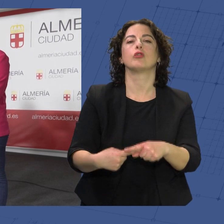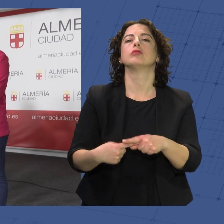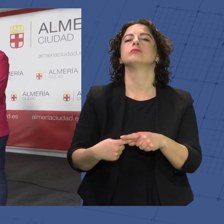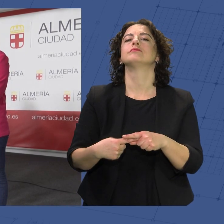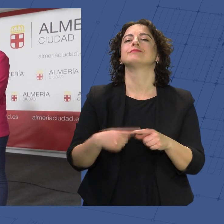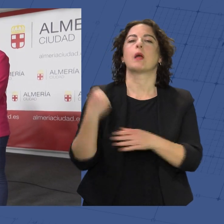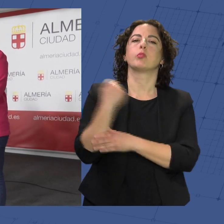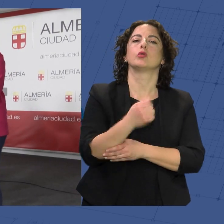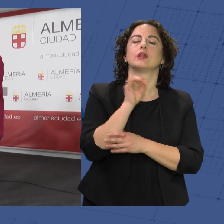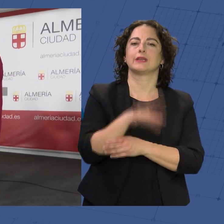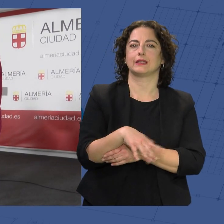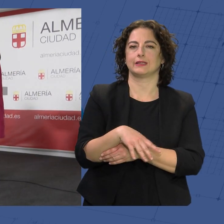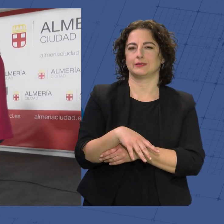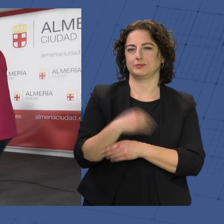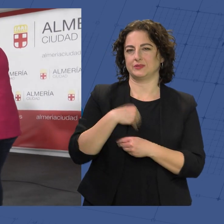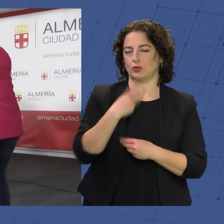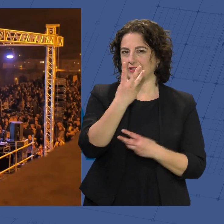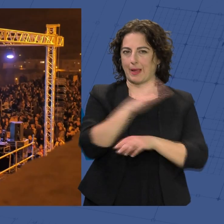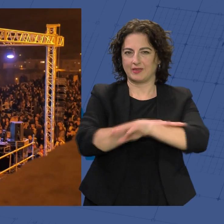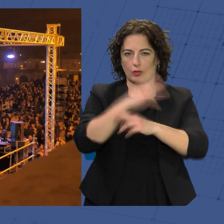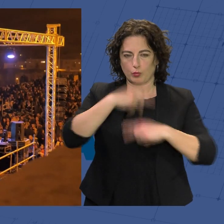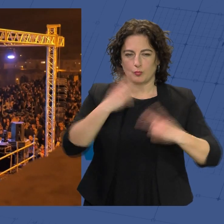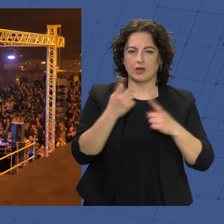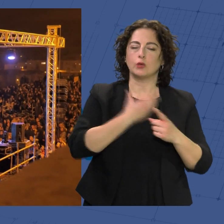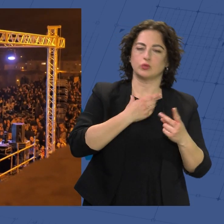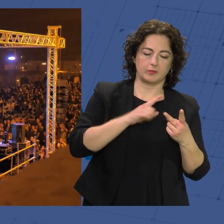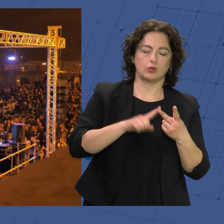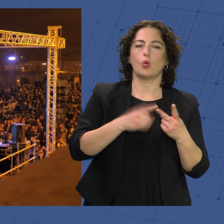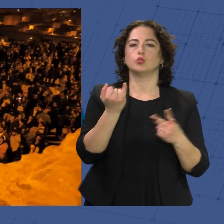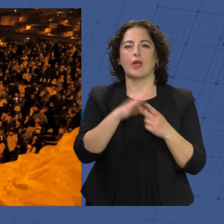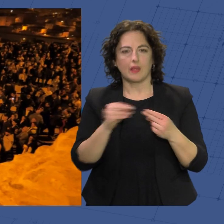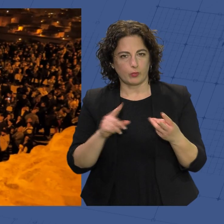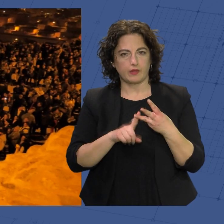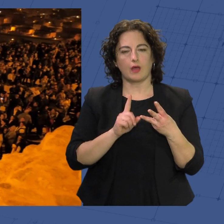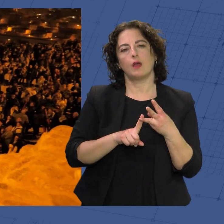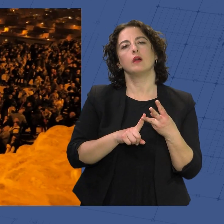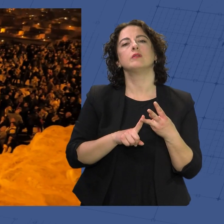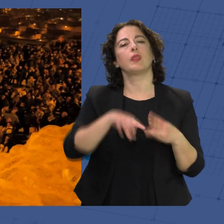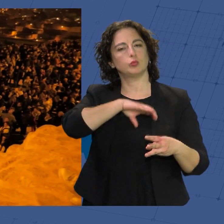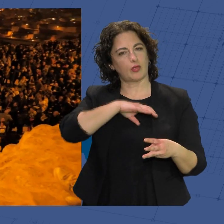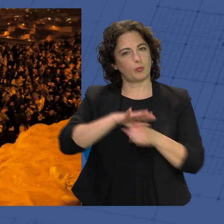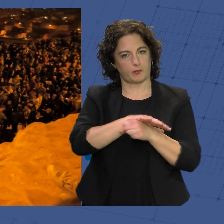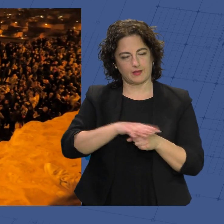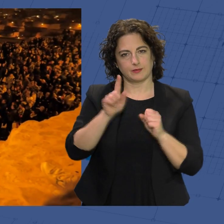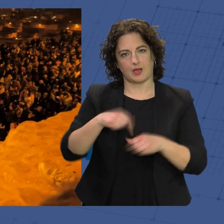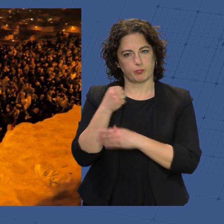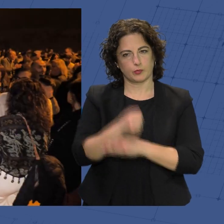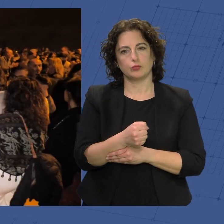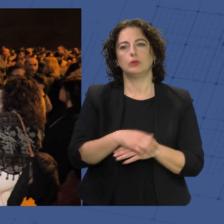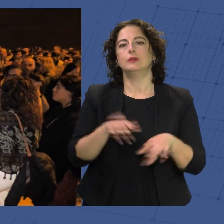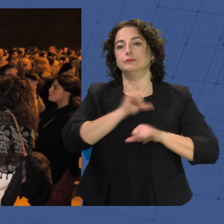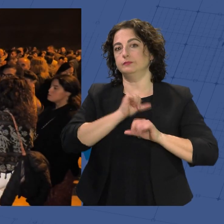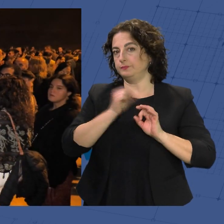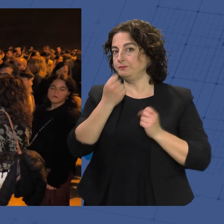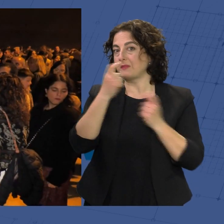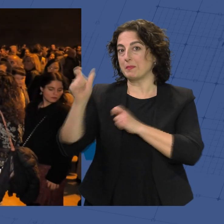respaldo de las tres administraciones públicas, Ayuntamiento de Almería, Junta de Andalucía y Diputación Provincial. Se espera que miles